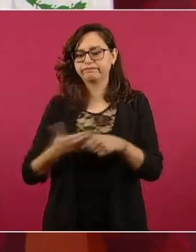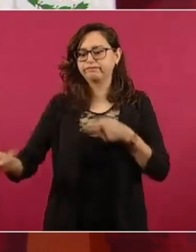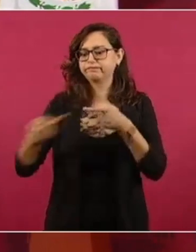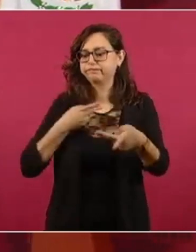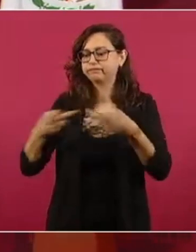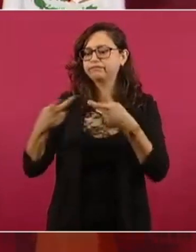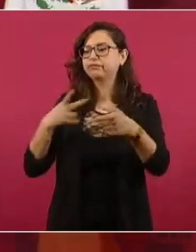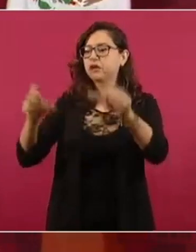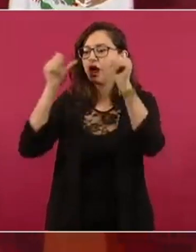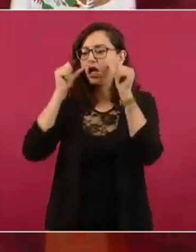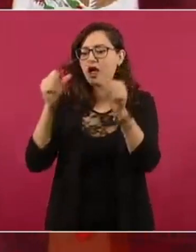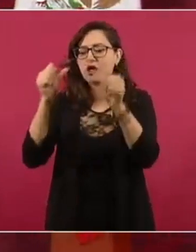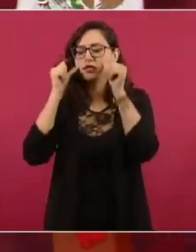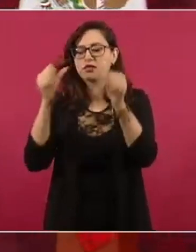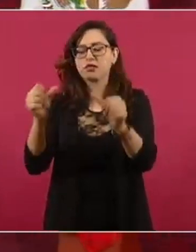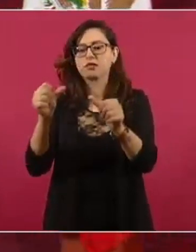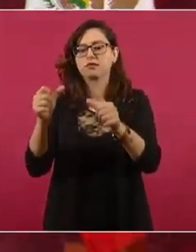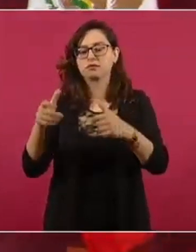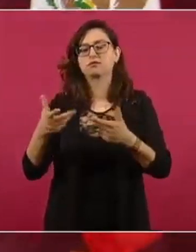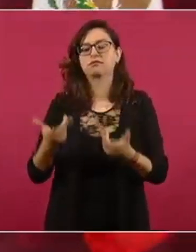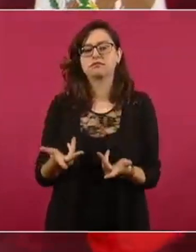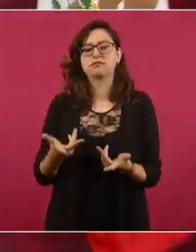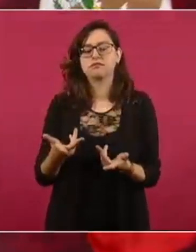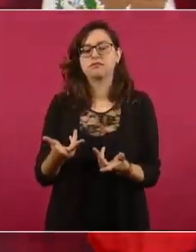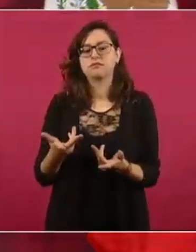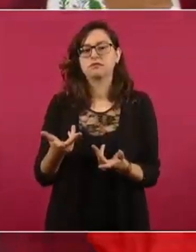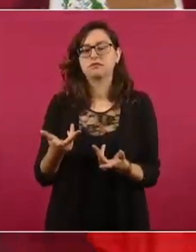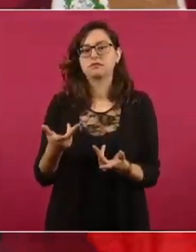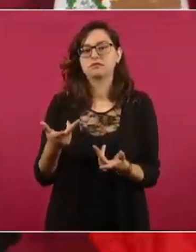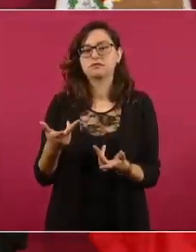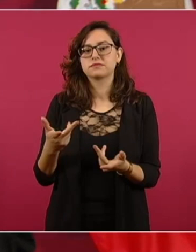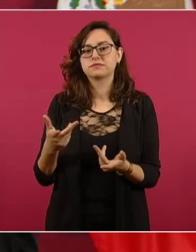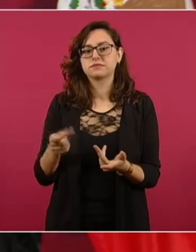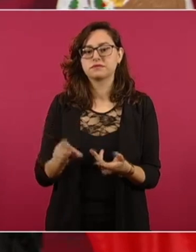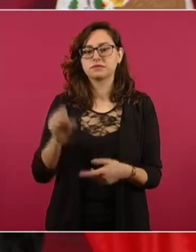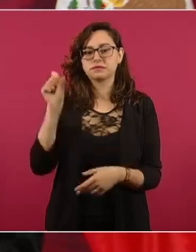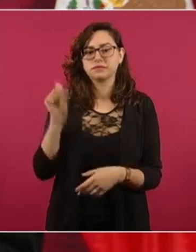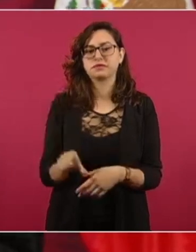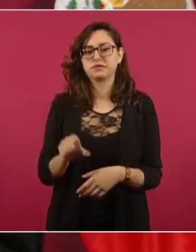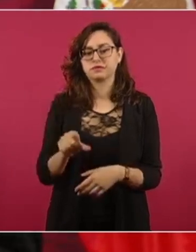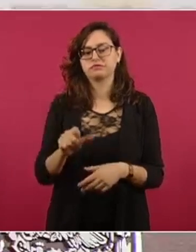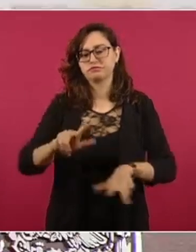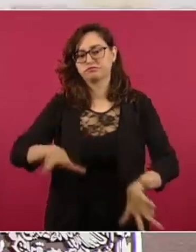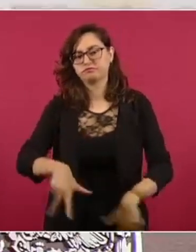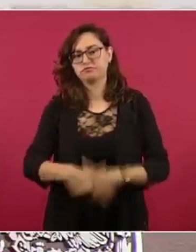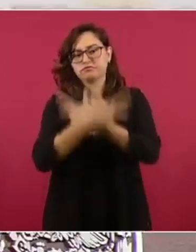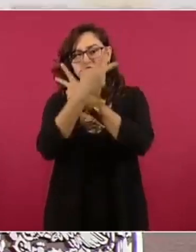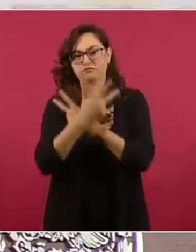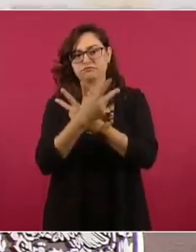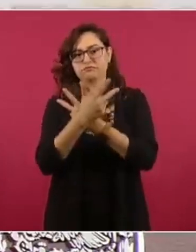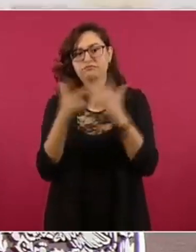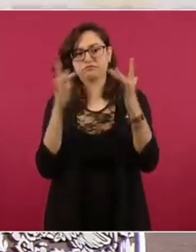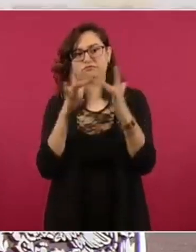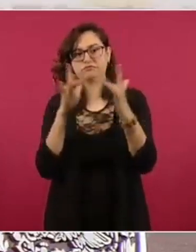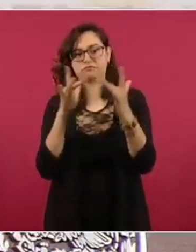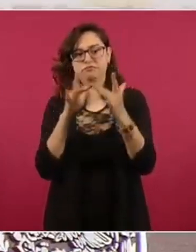vamos a tener una videollamada con